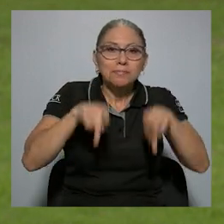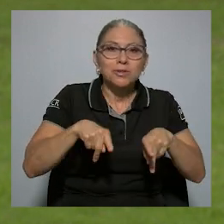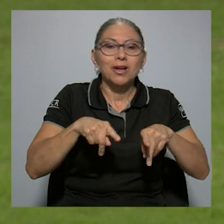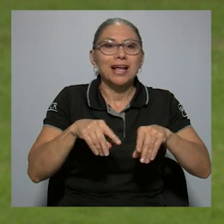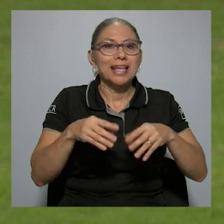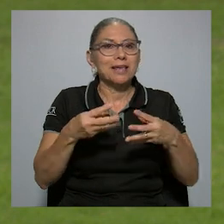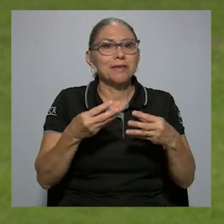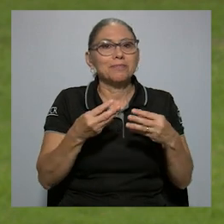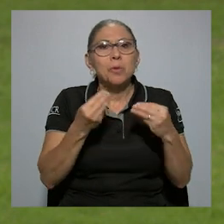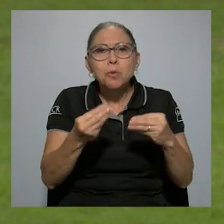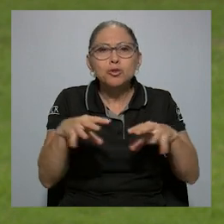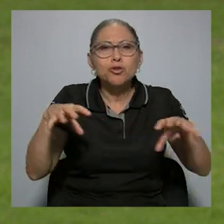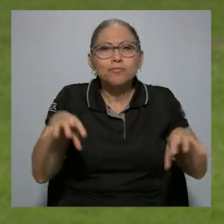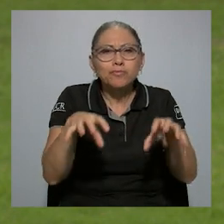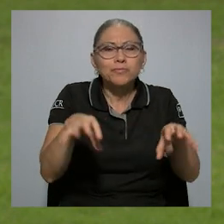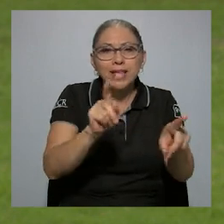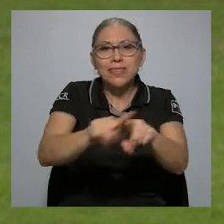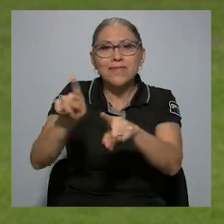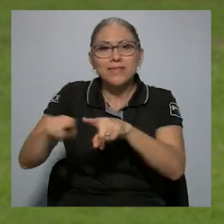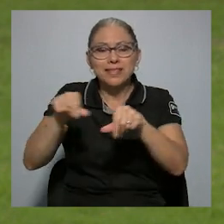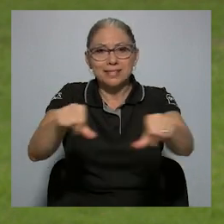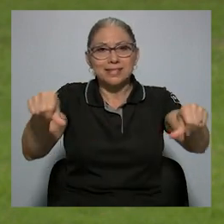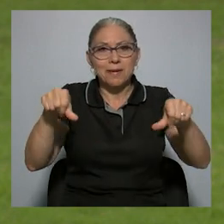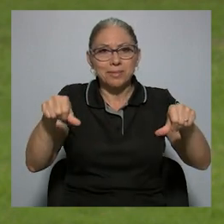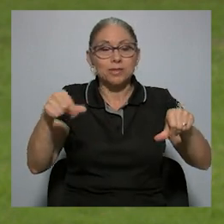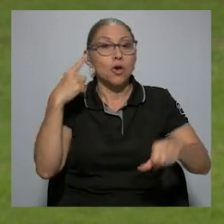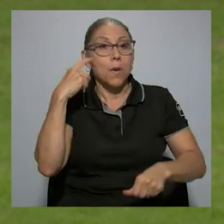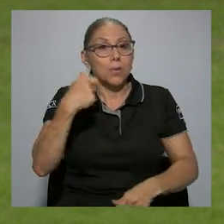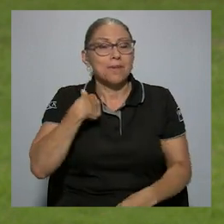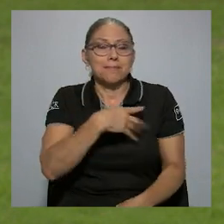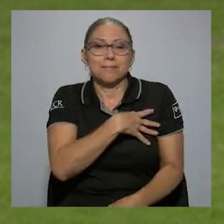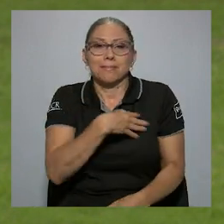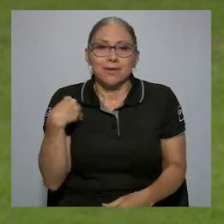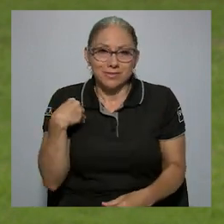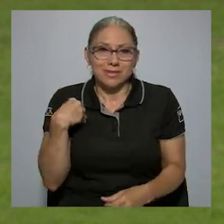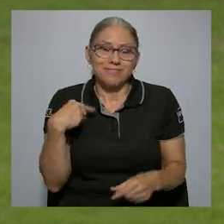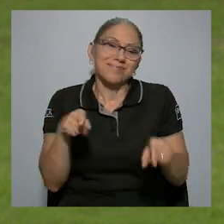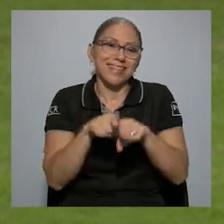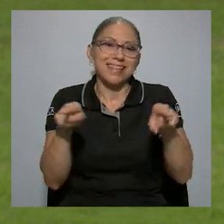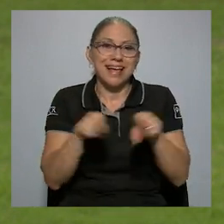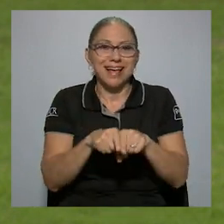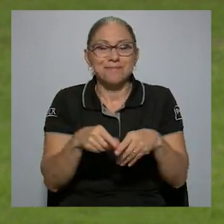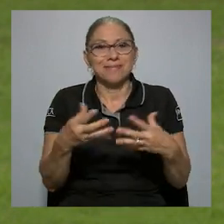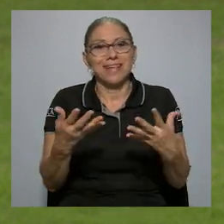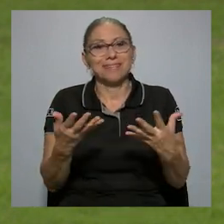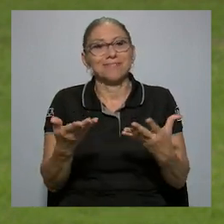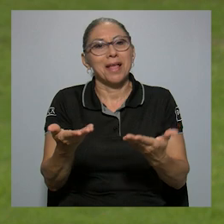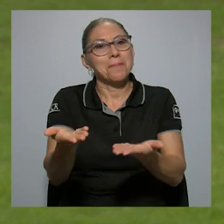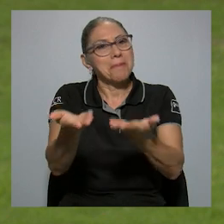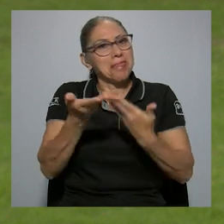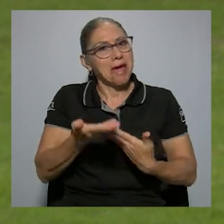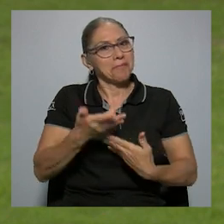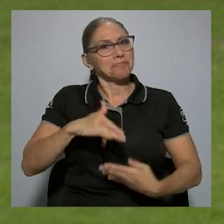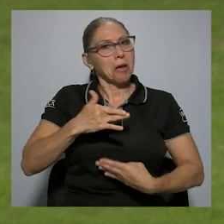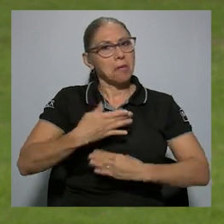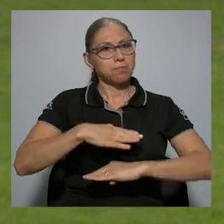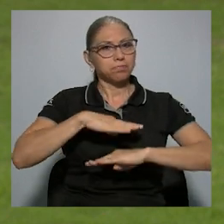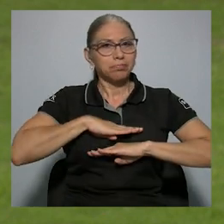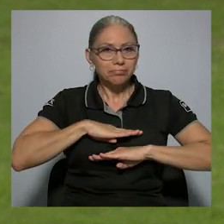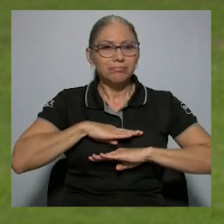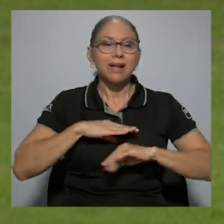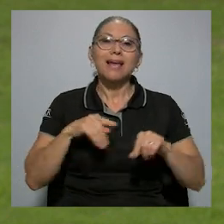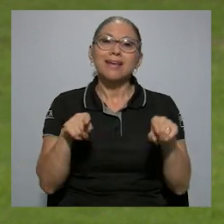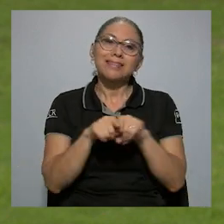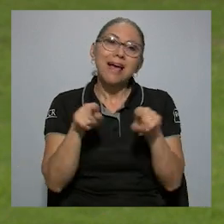mucho como en diferentes ámbitos porque me gusta y porque me generan como, ¿verdad?, esa satisfacción y de repente